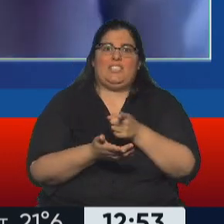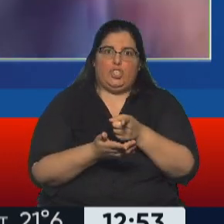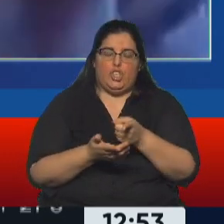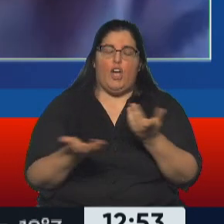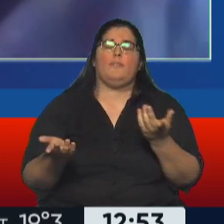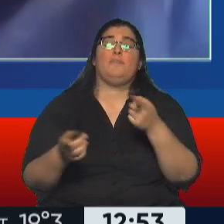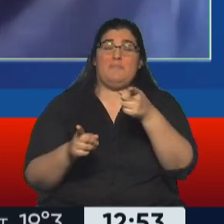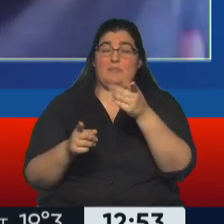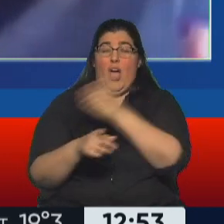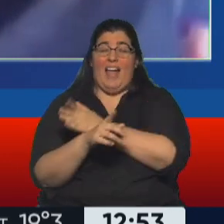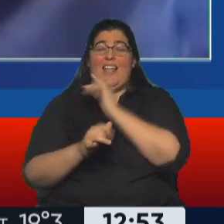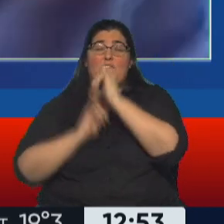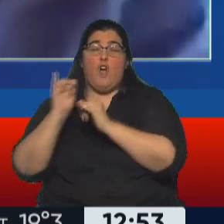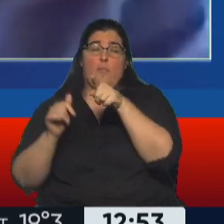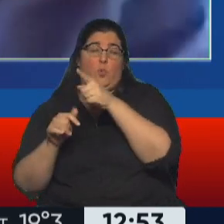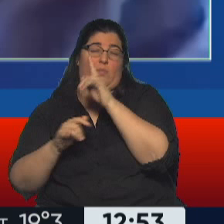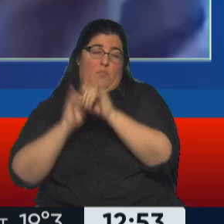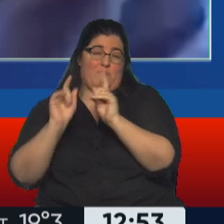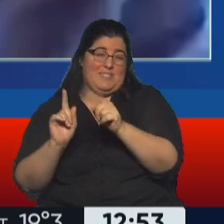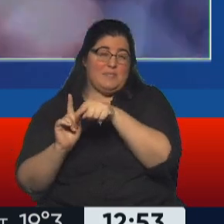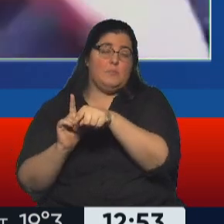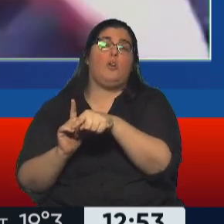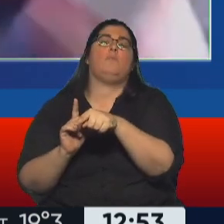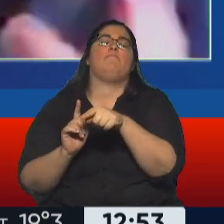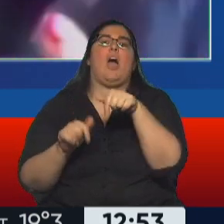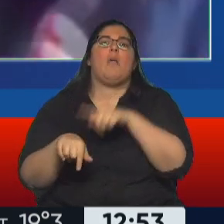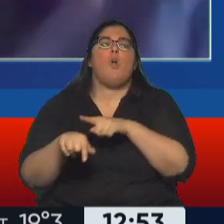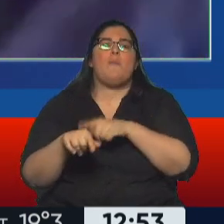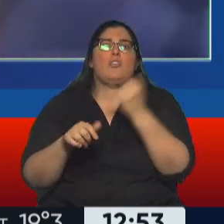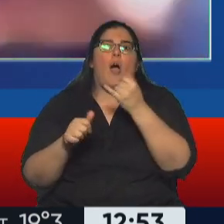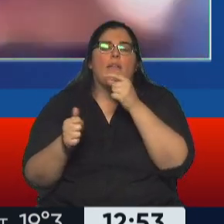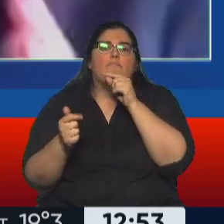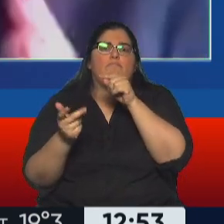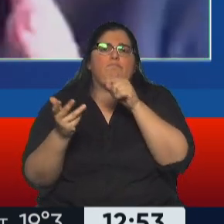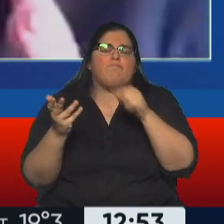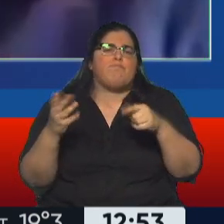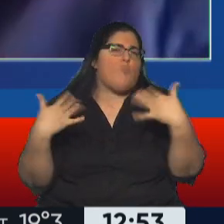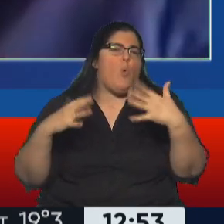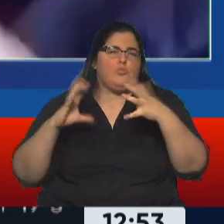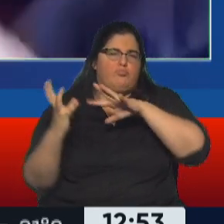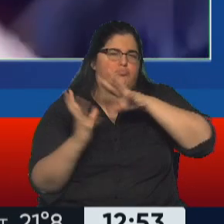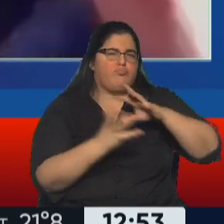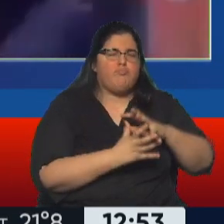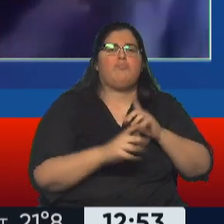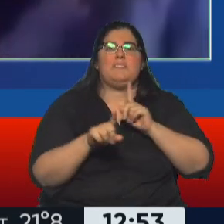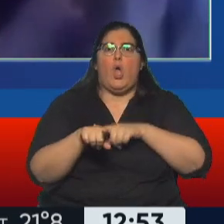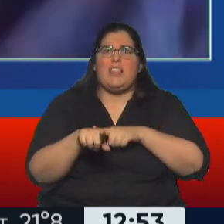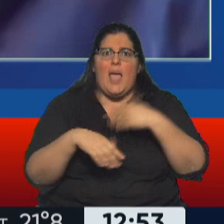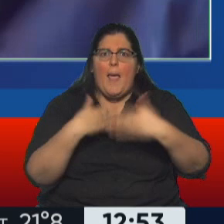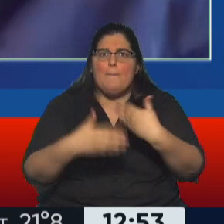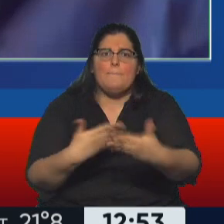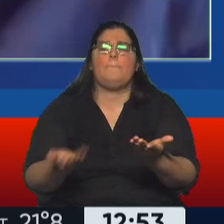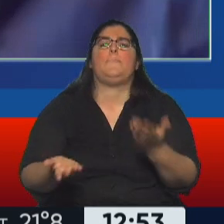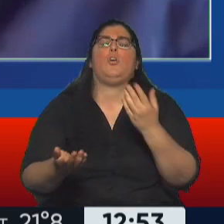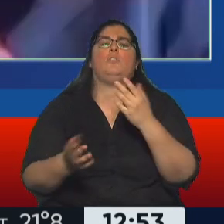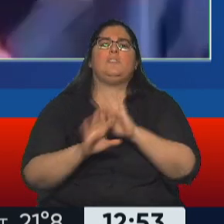bien señalaron en la nota, estamos ante una especie de tormenta perfecta. Hay un montón de factores que están ocurriendo a la vez. Tenemos dos